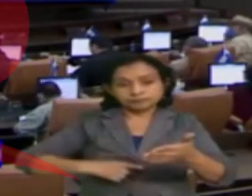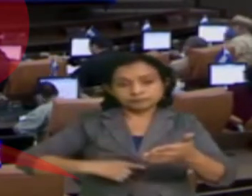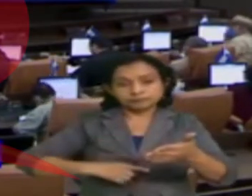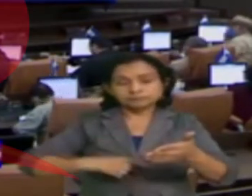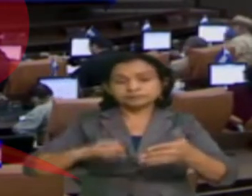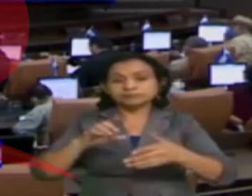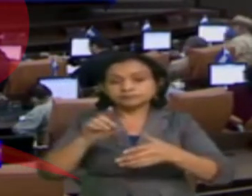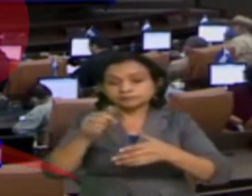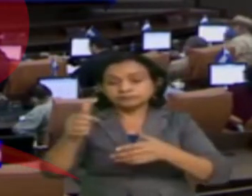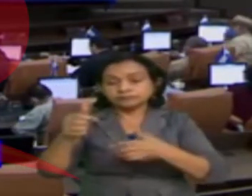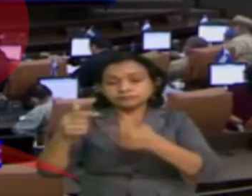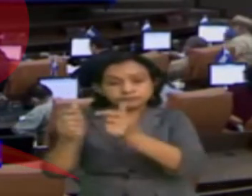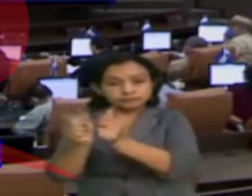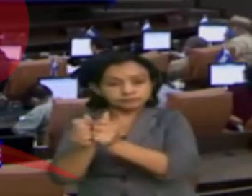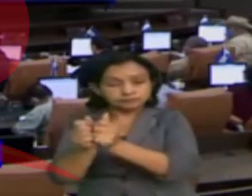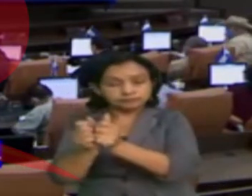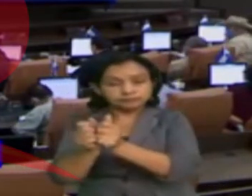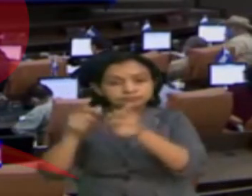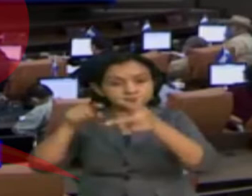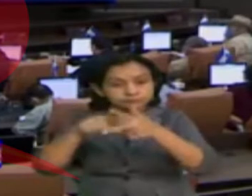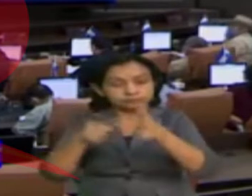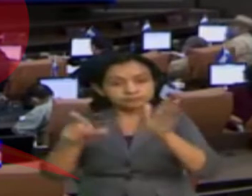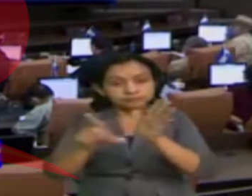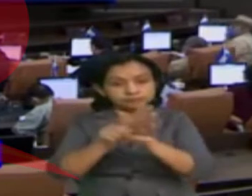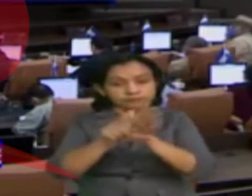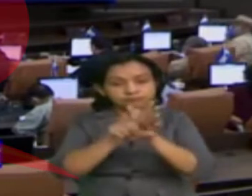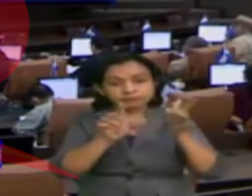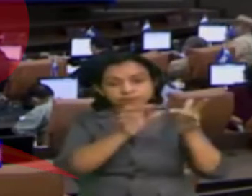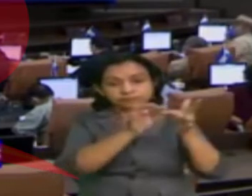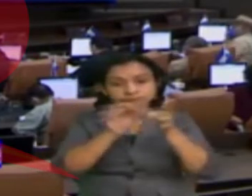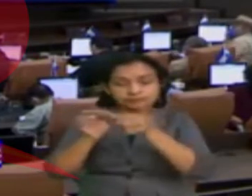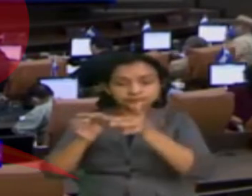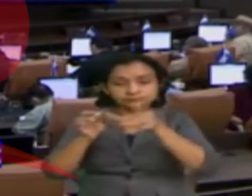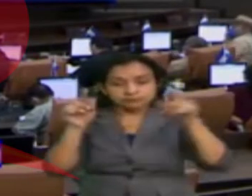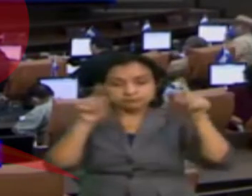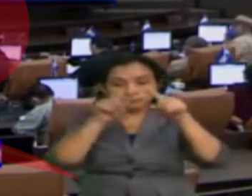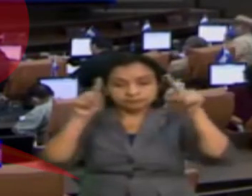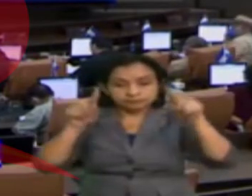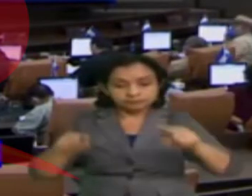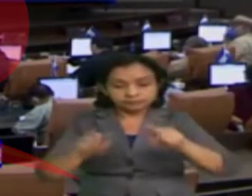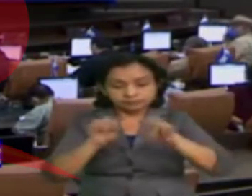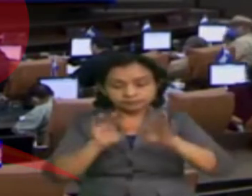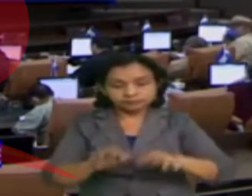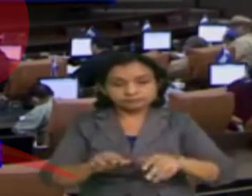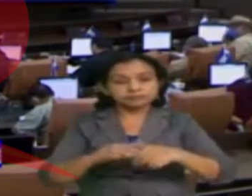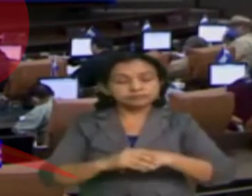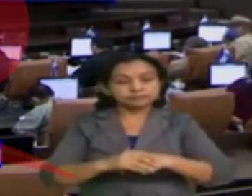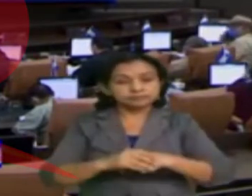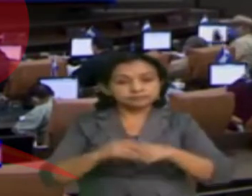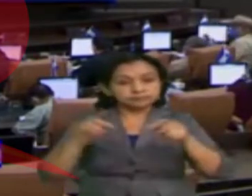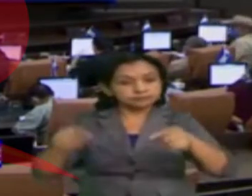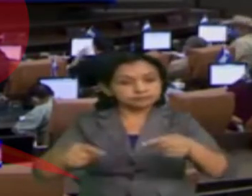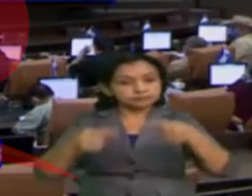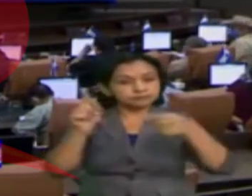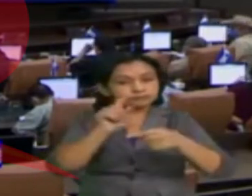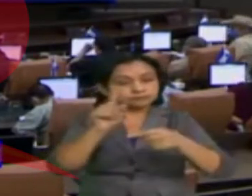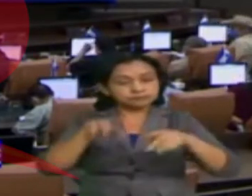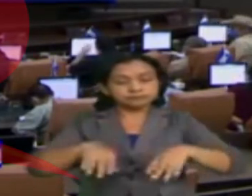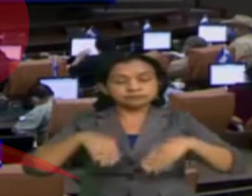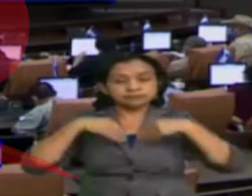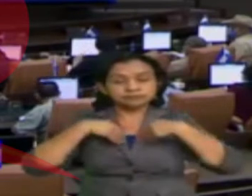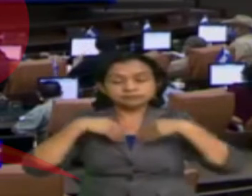oficialistas en torno a la iniciativa de Ley Especial de Ciberdelitos. Oposición que